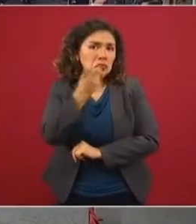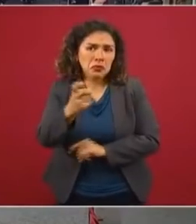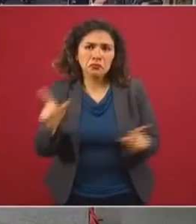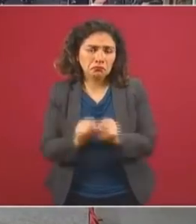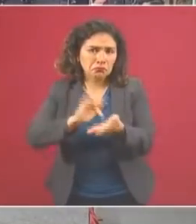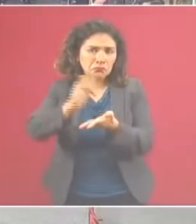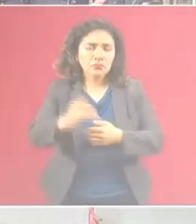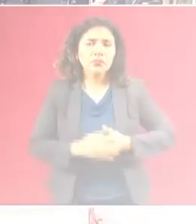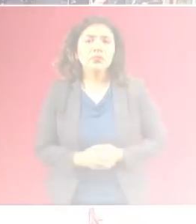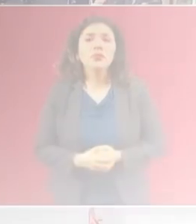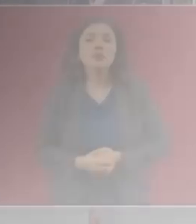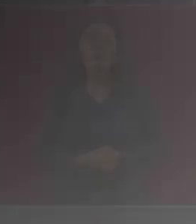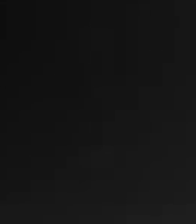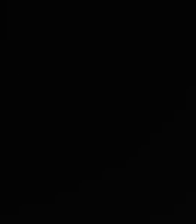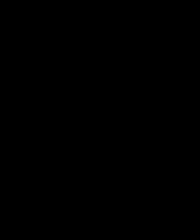gracias.